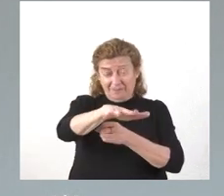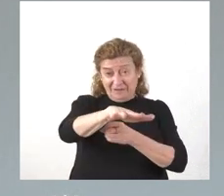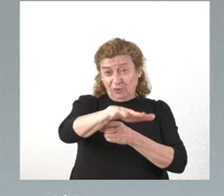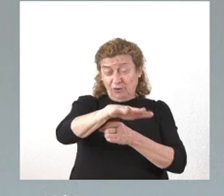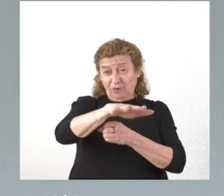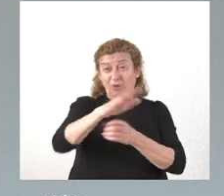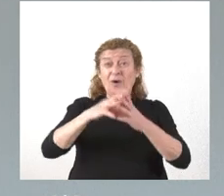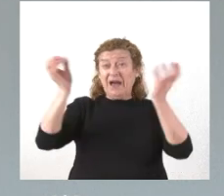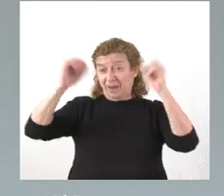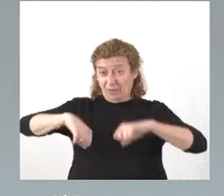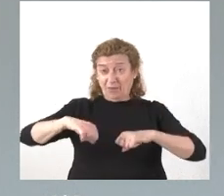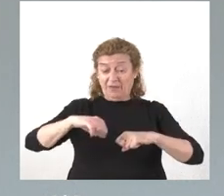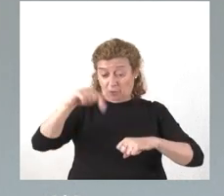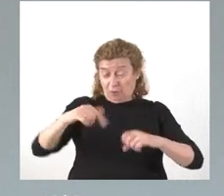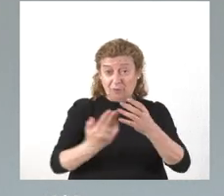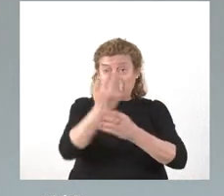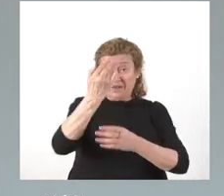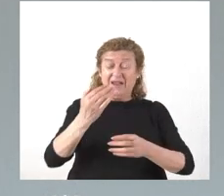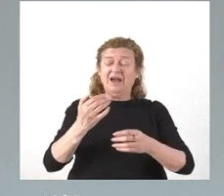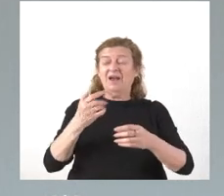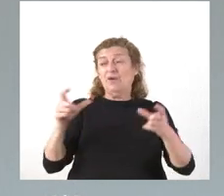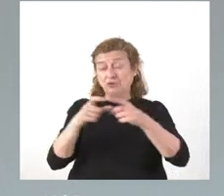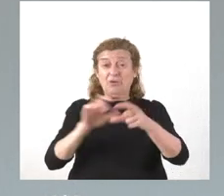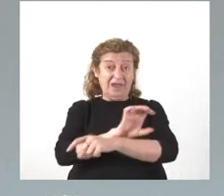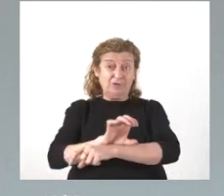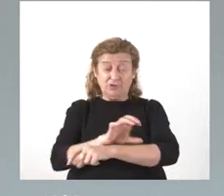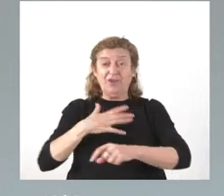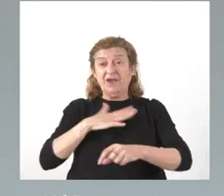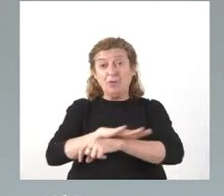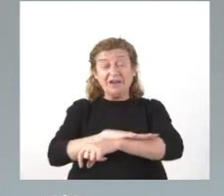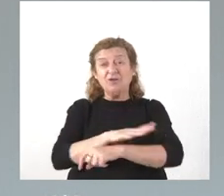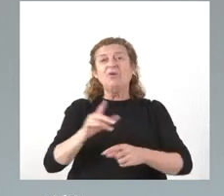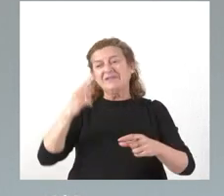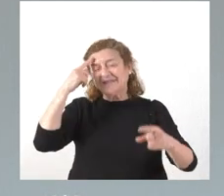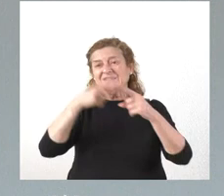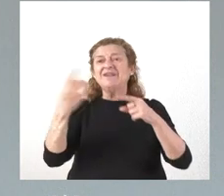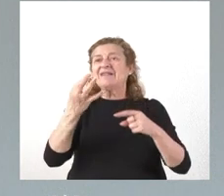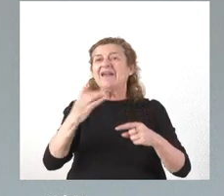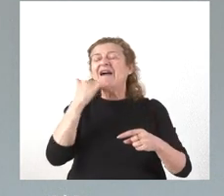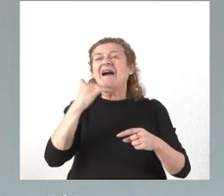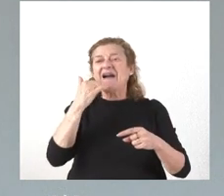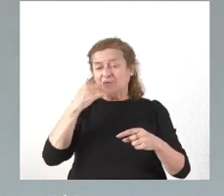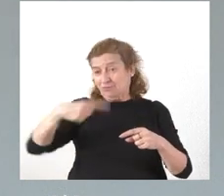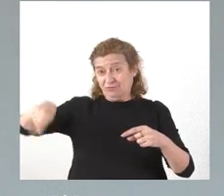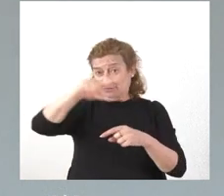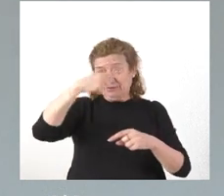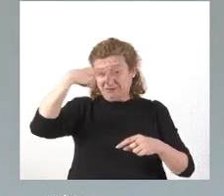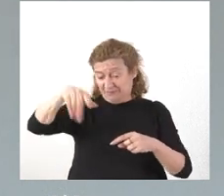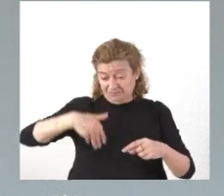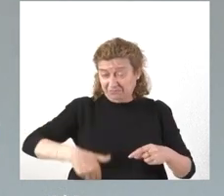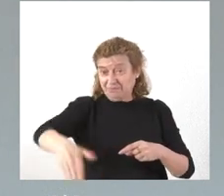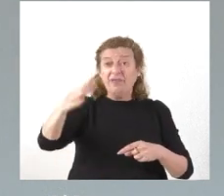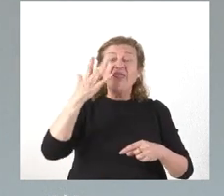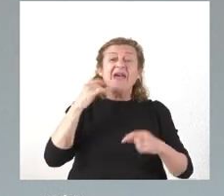lo aprobado en la mañana de hoy por el Consejo de Gobierno hace relación a algo que va a acontecer, como todos ustedes saben, el próximo